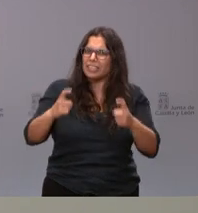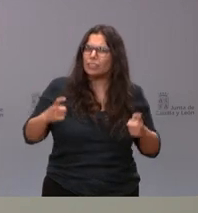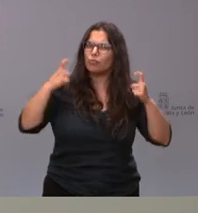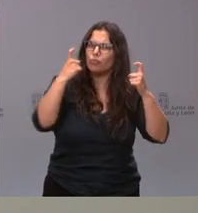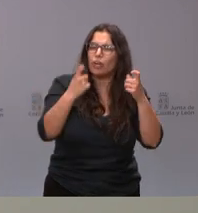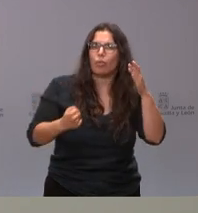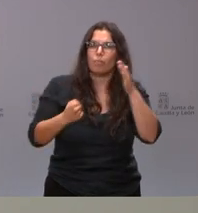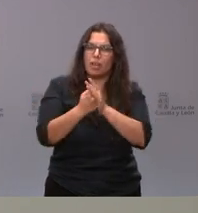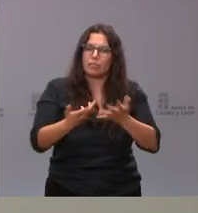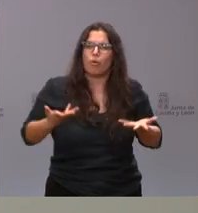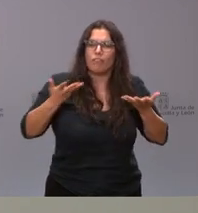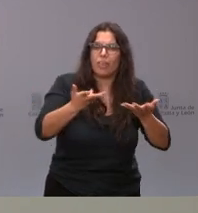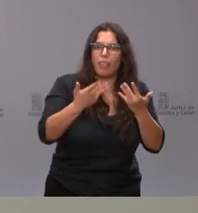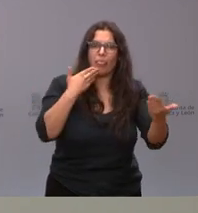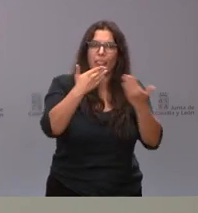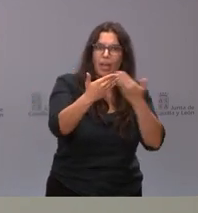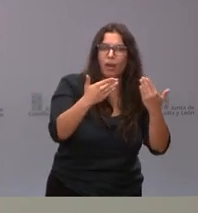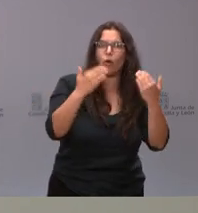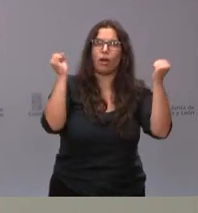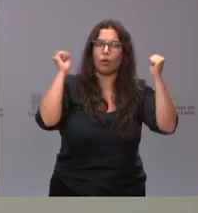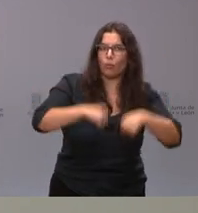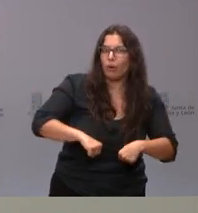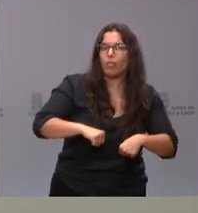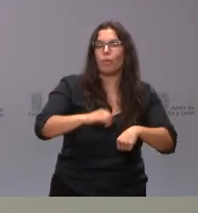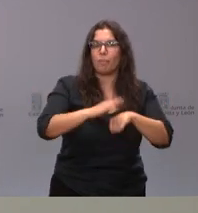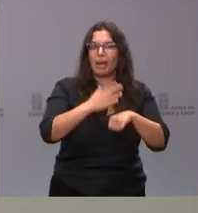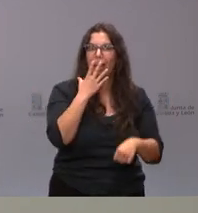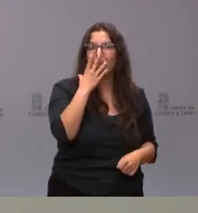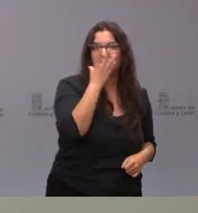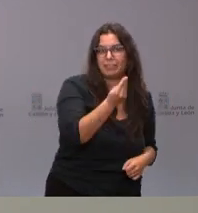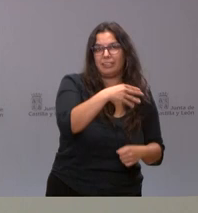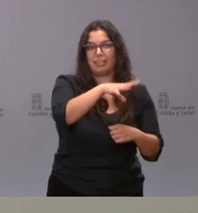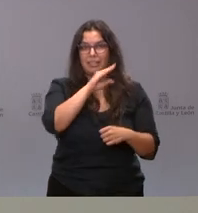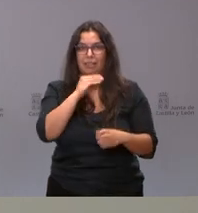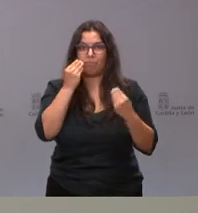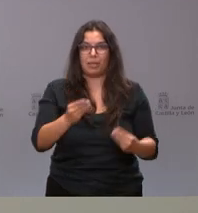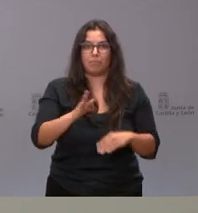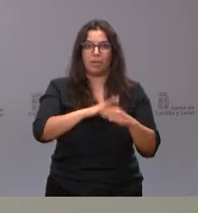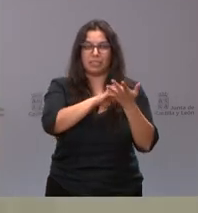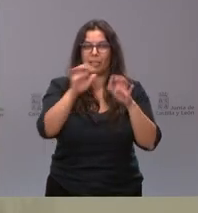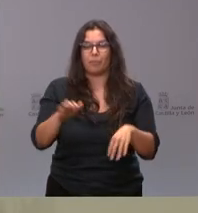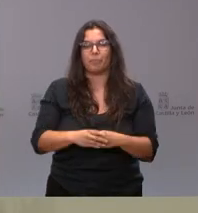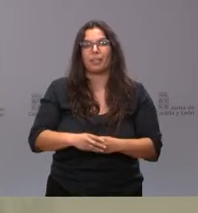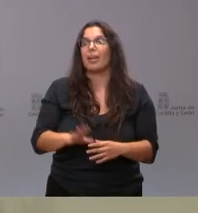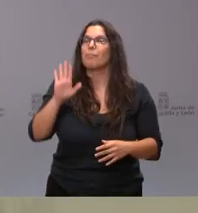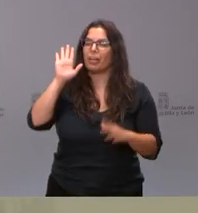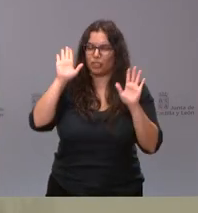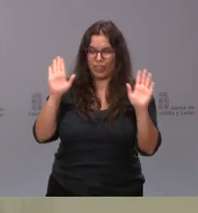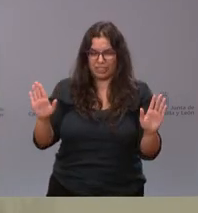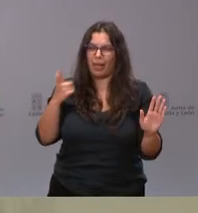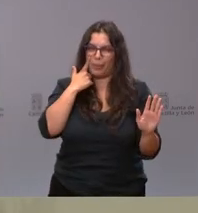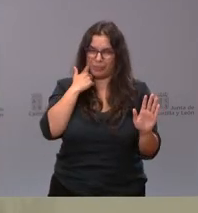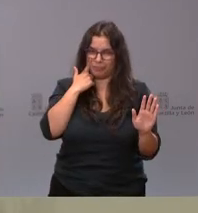para dialogar, para acordar y para entendernos, porque creo que es bueno para Castilla y León. Pero entonces, a ver,